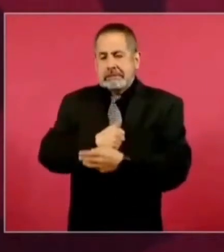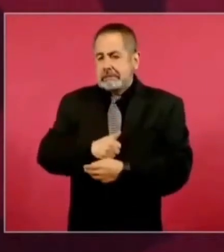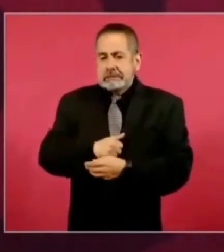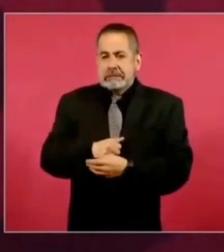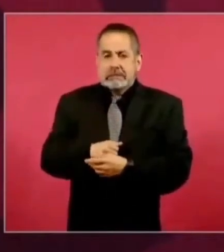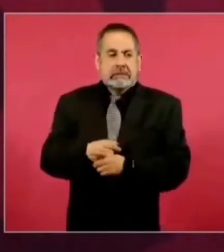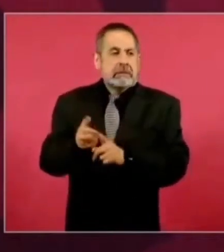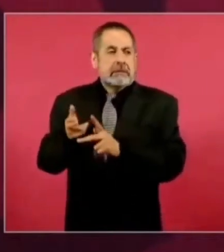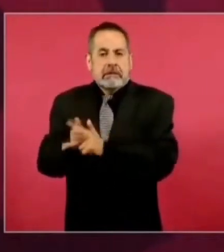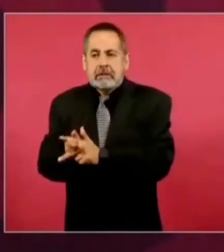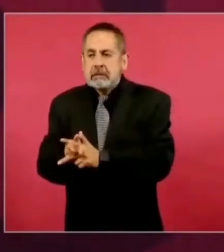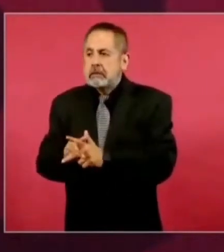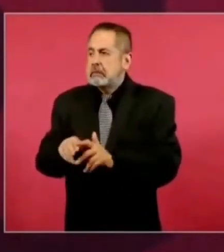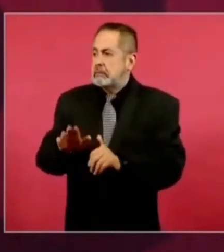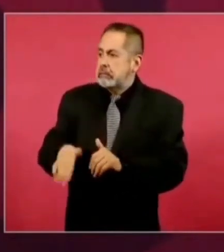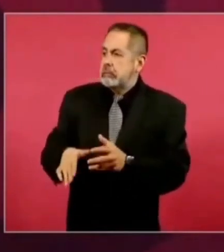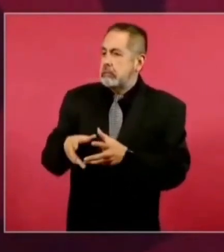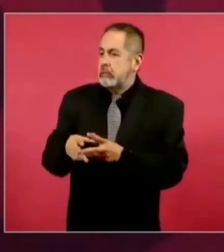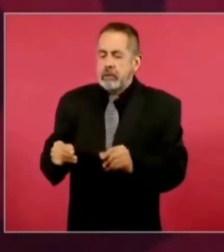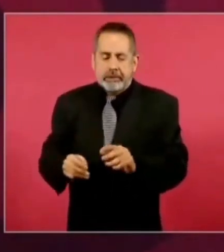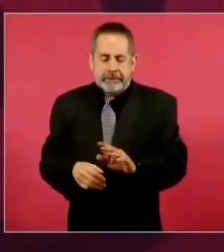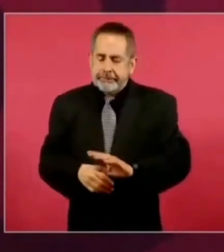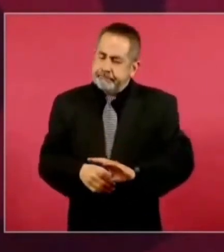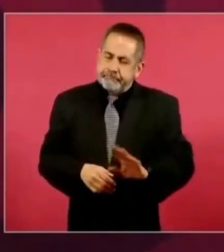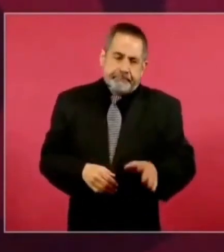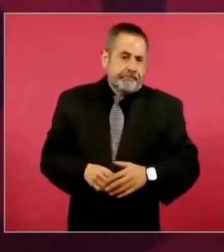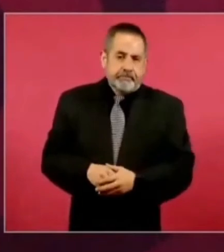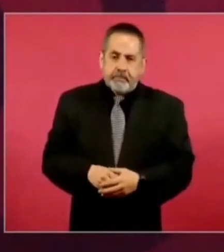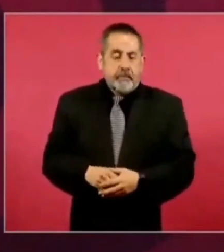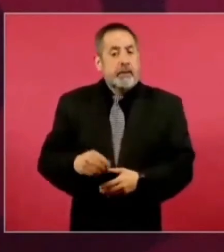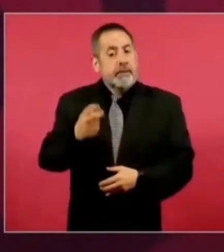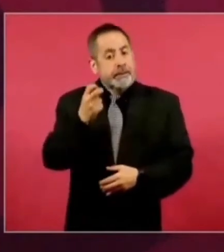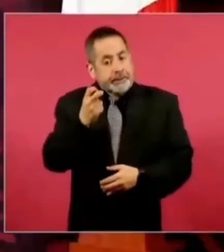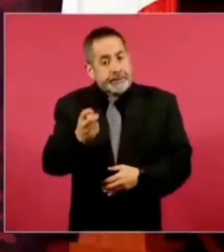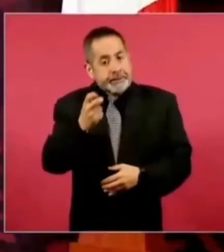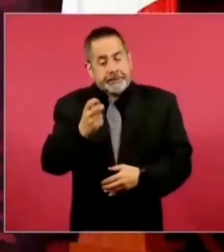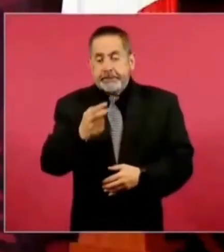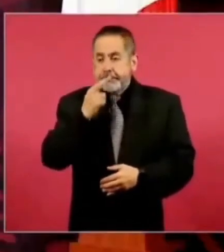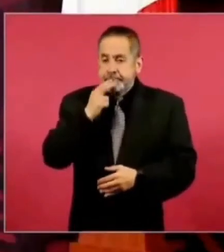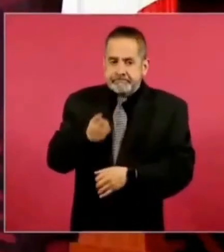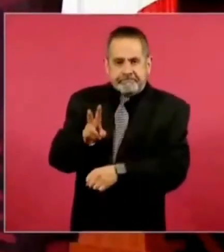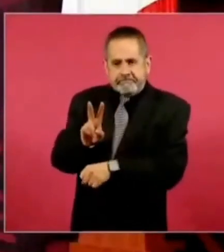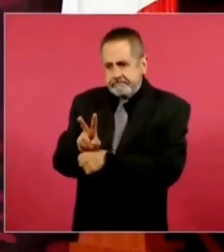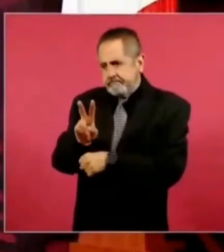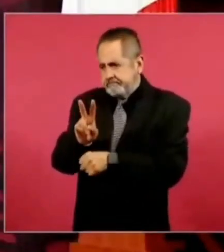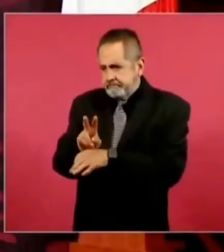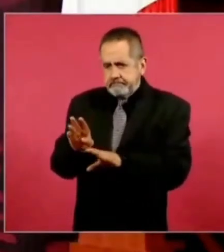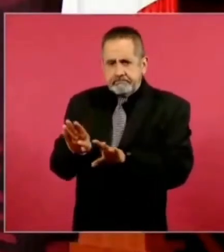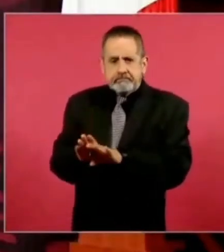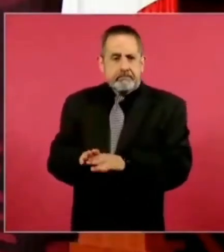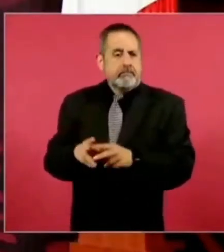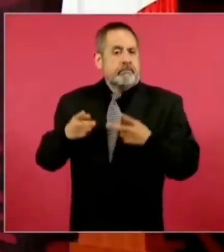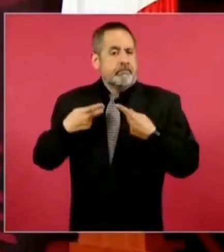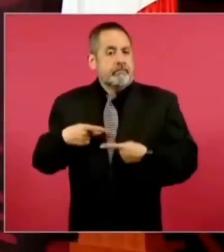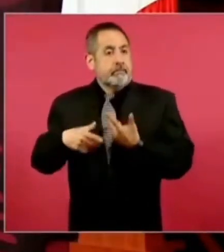cuidamos que el migrante